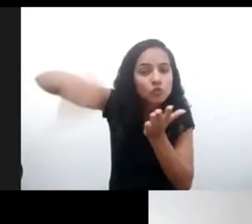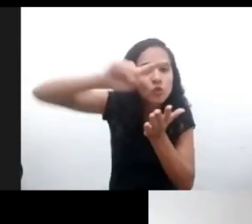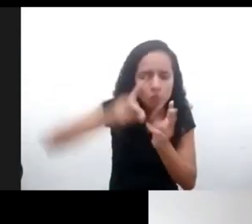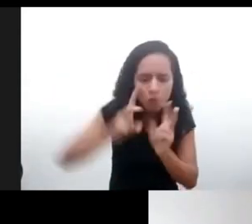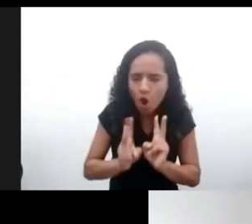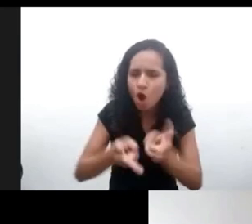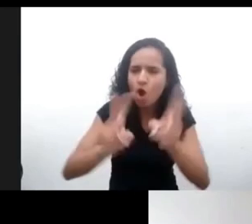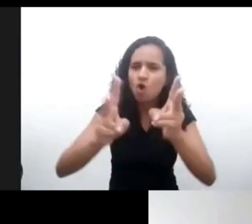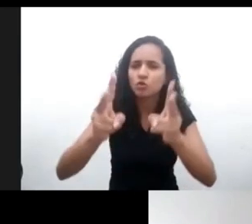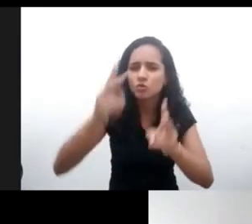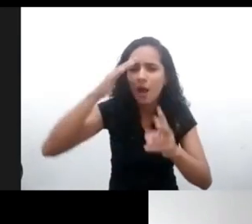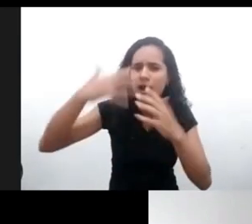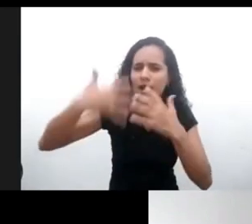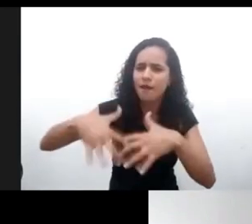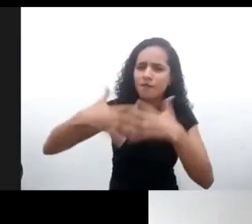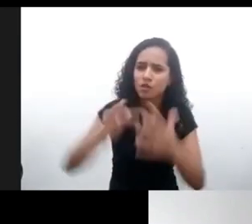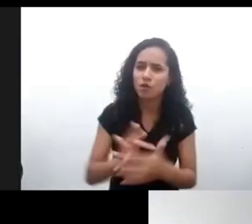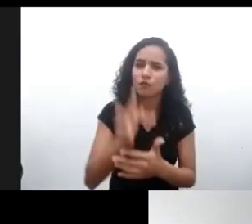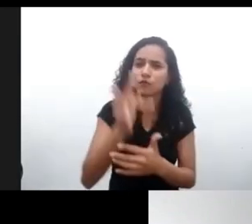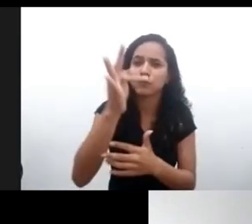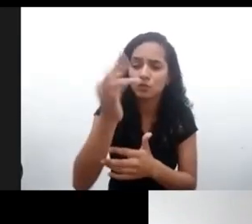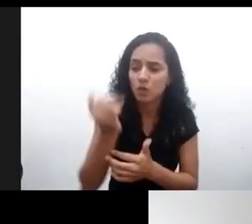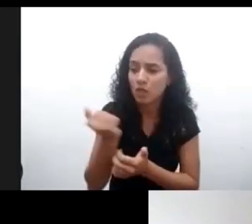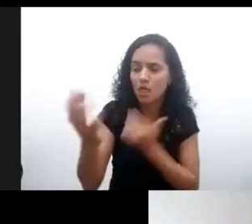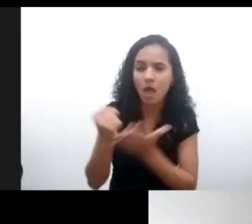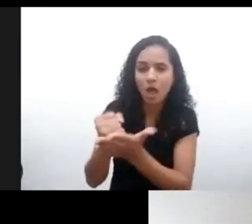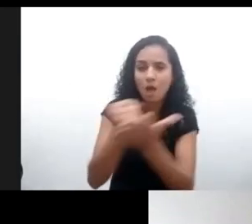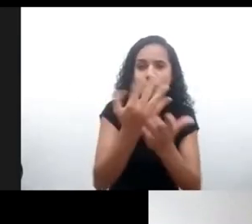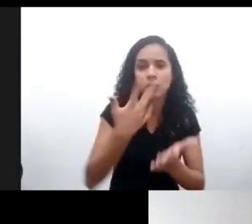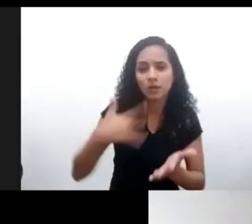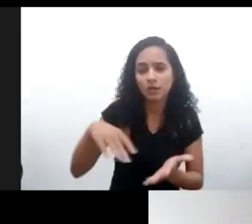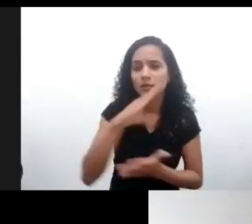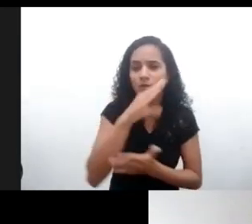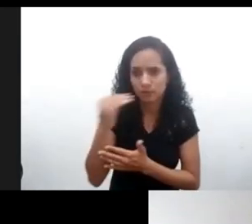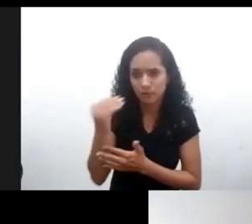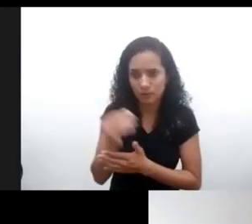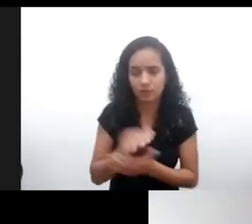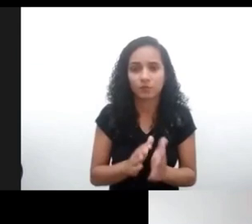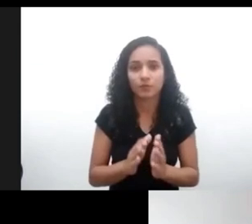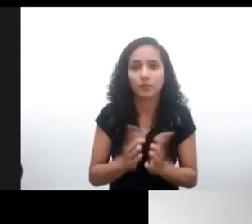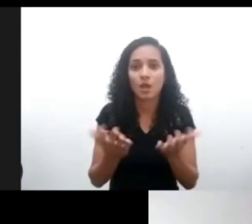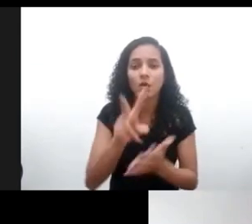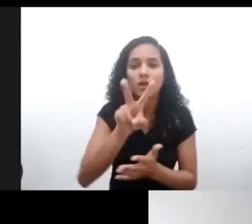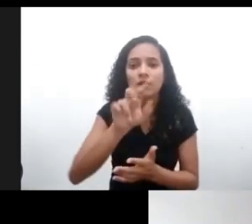tener este compromiso de seguir este debate y reflexiones en un futuro muy cercano. Por favor, Valeria.